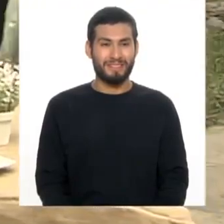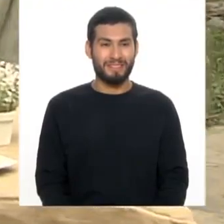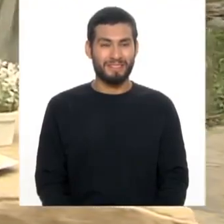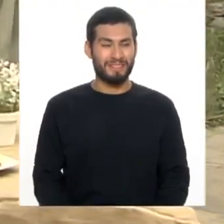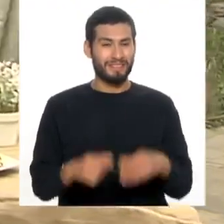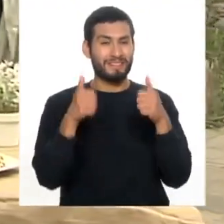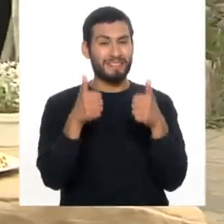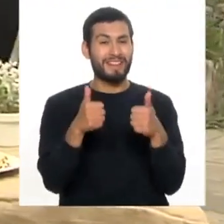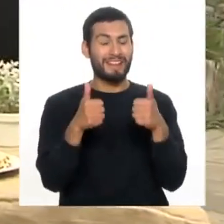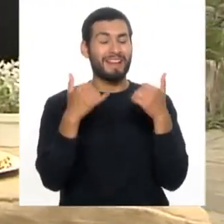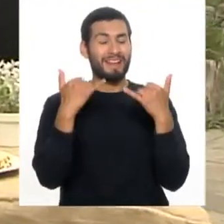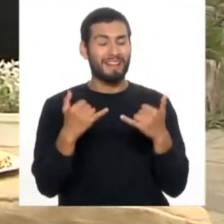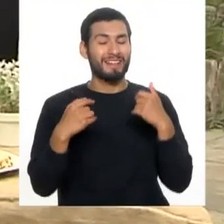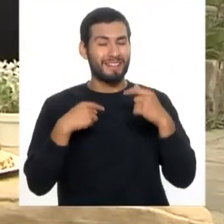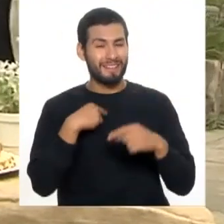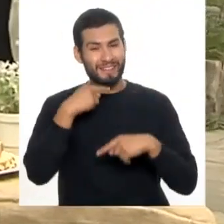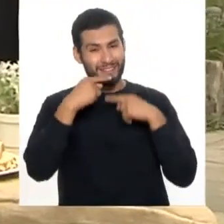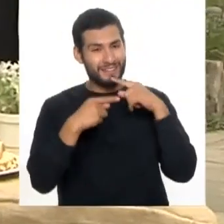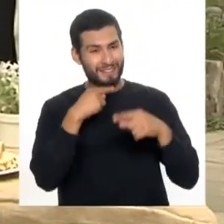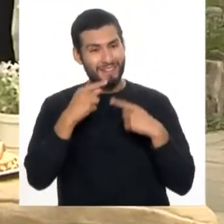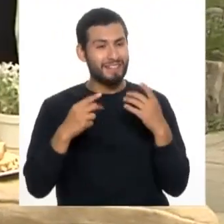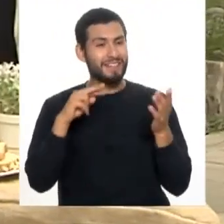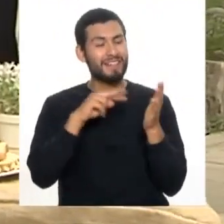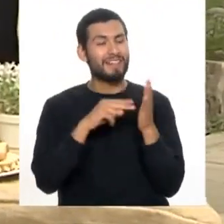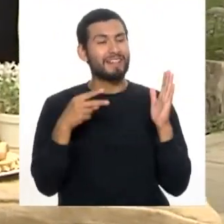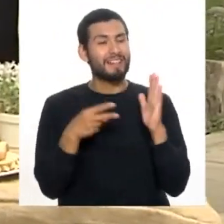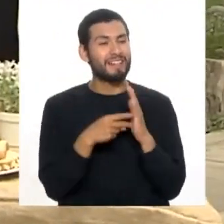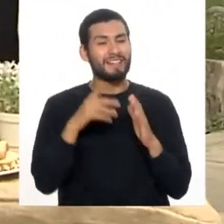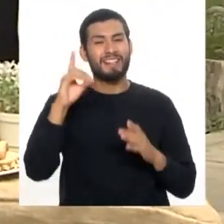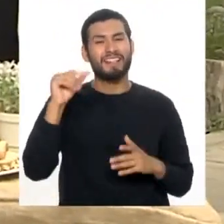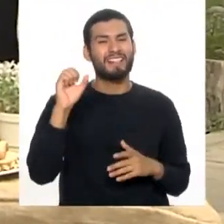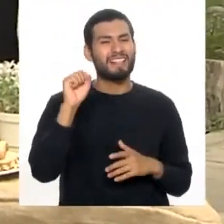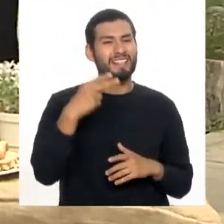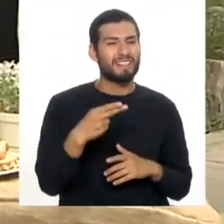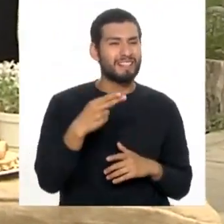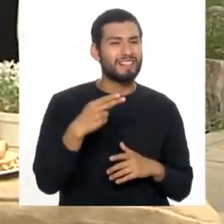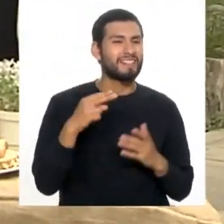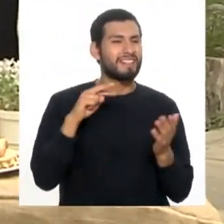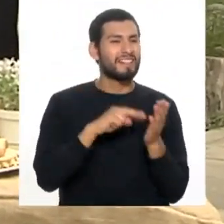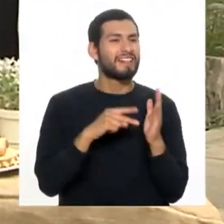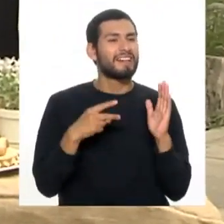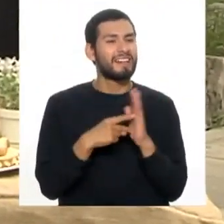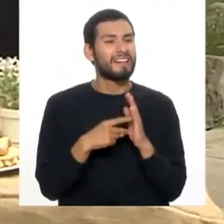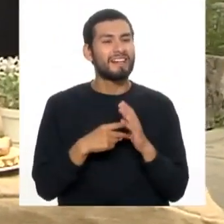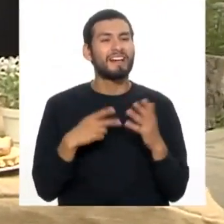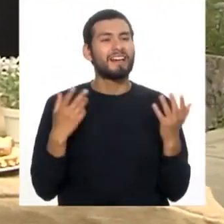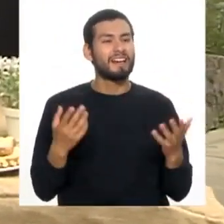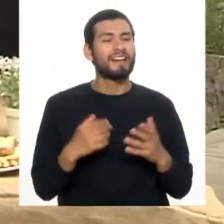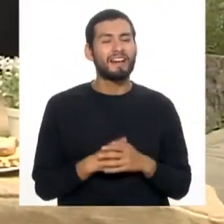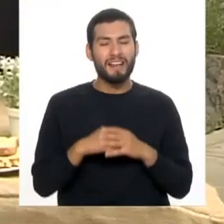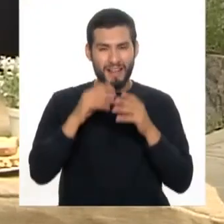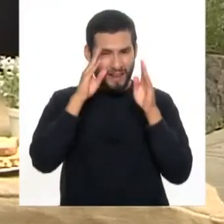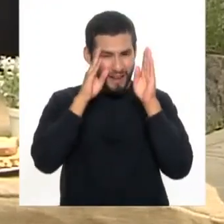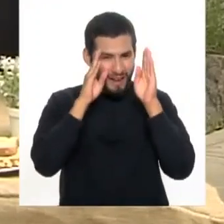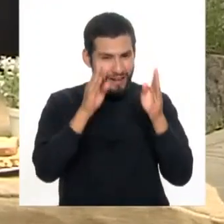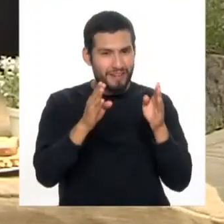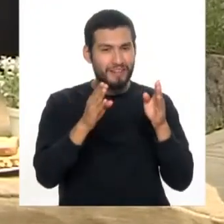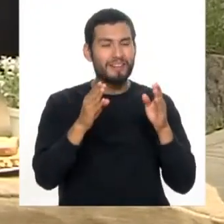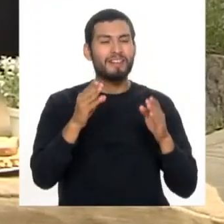Bueno, tengo que contarles lo que significa DASH. En inglés significa los enfoques